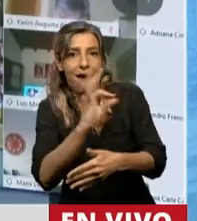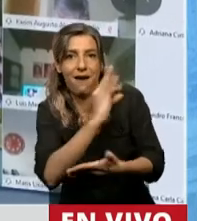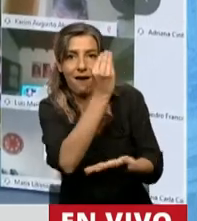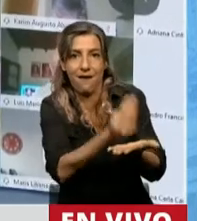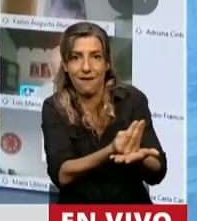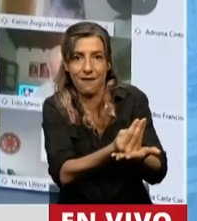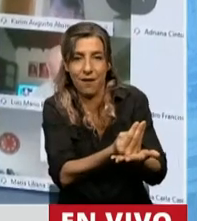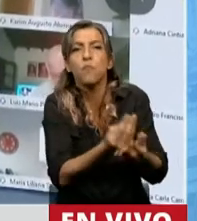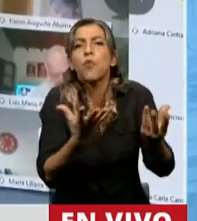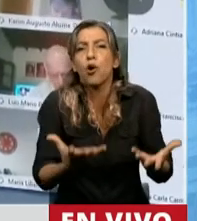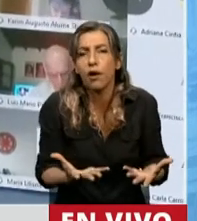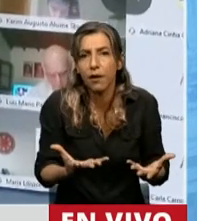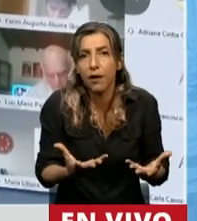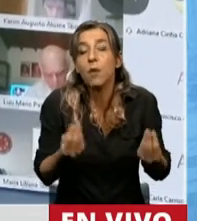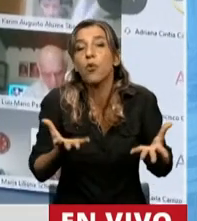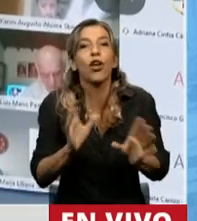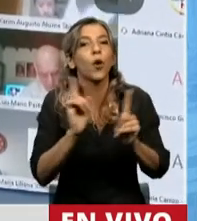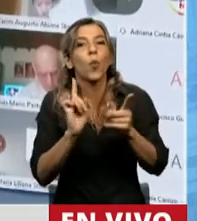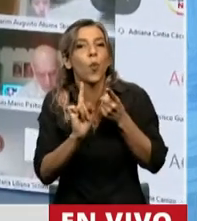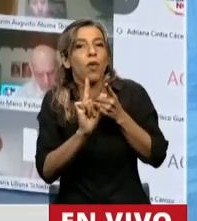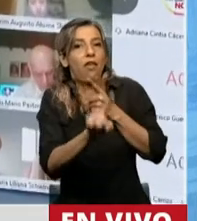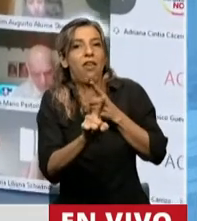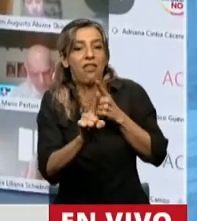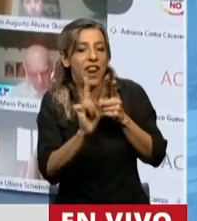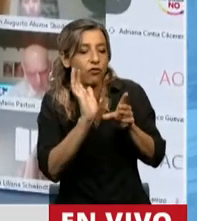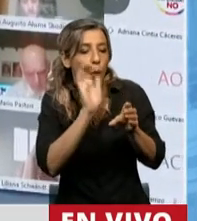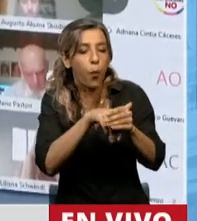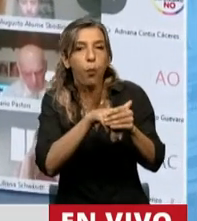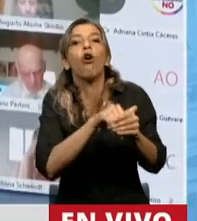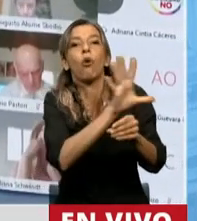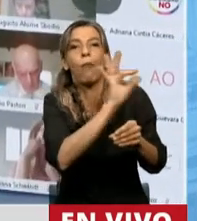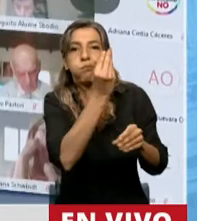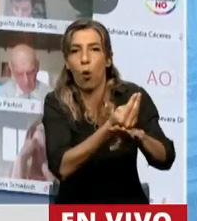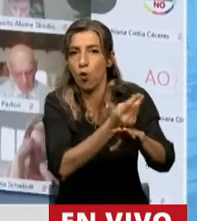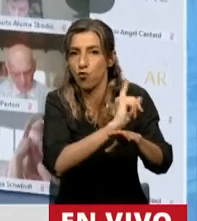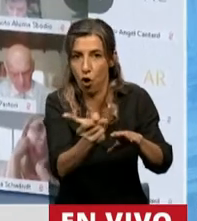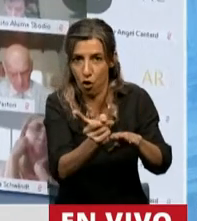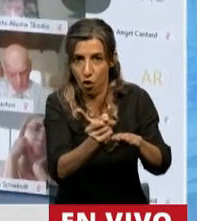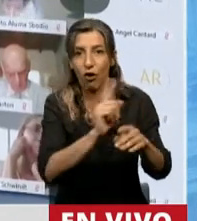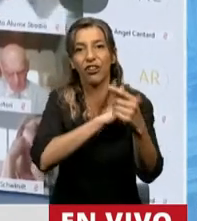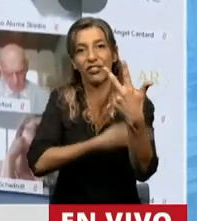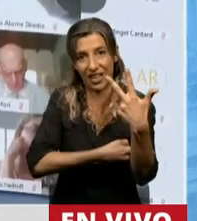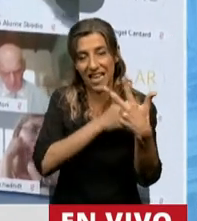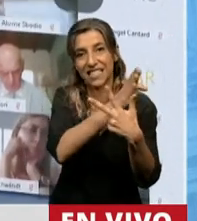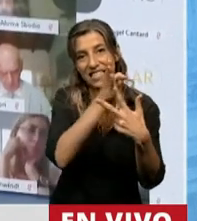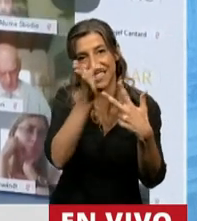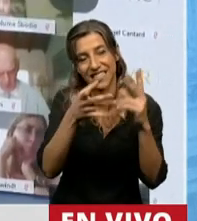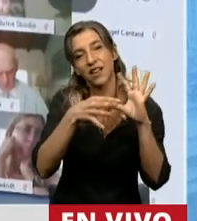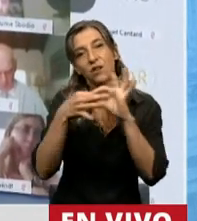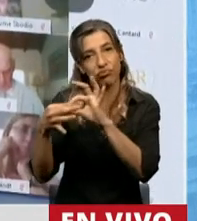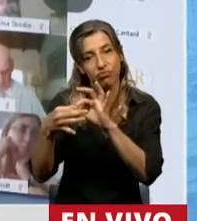está el otro, porque no está el del voto directo, es otro mecanismo de designación. Por eso lo hace